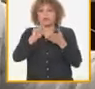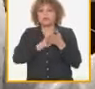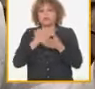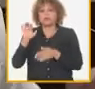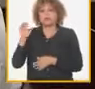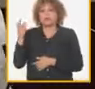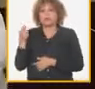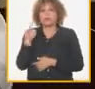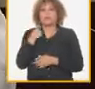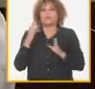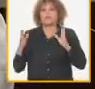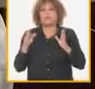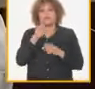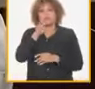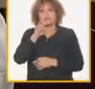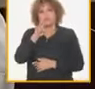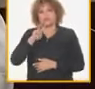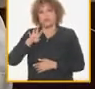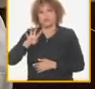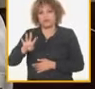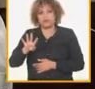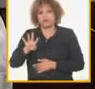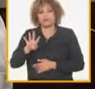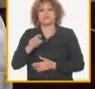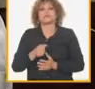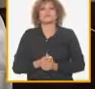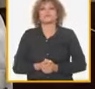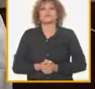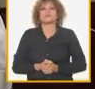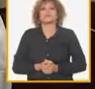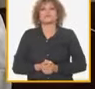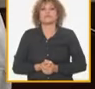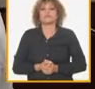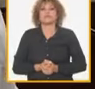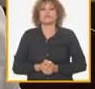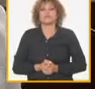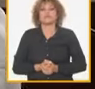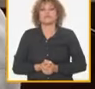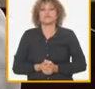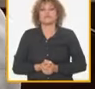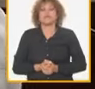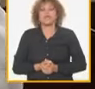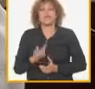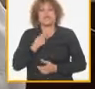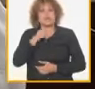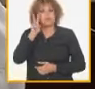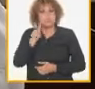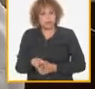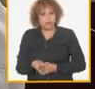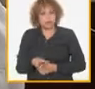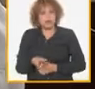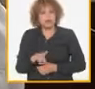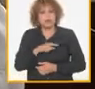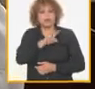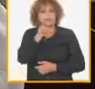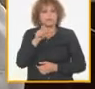aquí se han hecho valoraciones y la pregunta que ya tenemos es ¿cuánto le hemos puesto el presupuesto